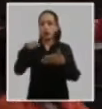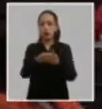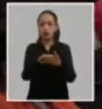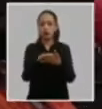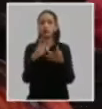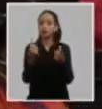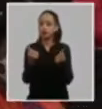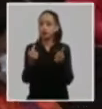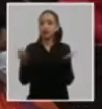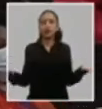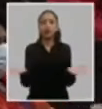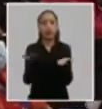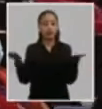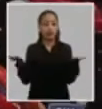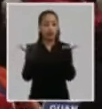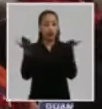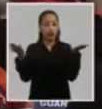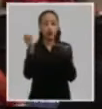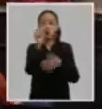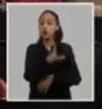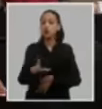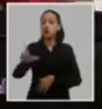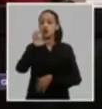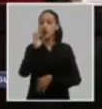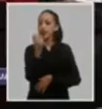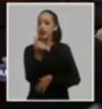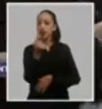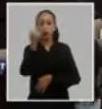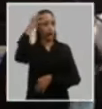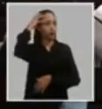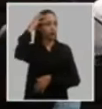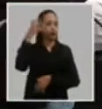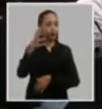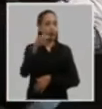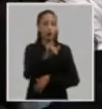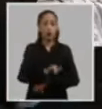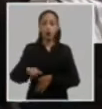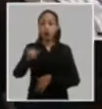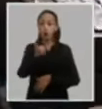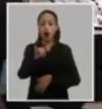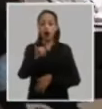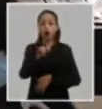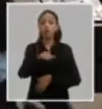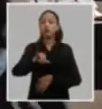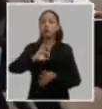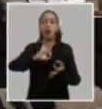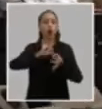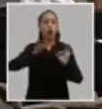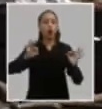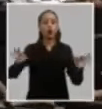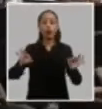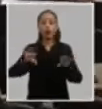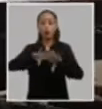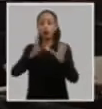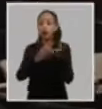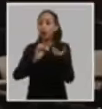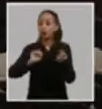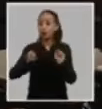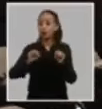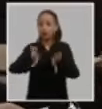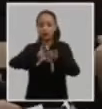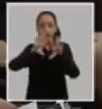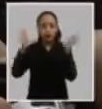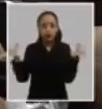del desarrollo económico y social y del estado como rector coordinador y regulador de todos los